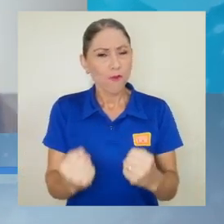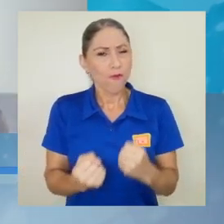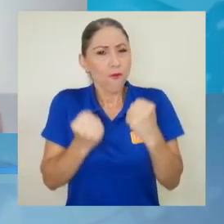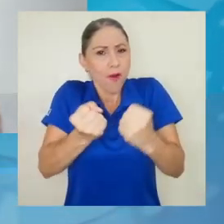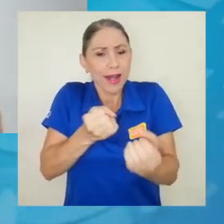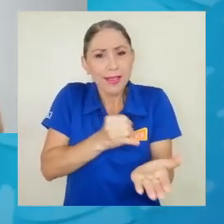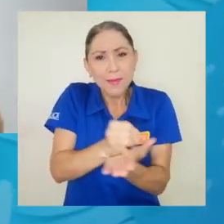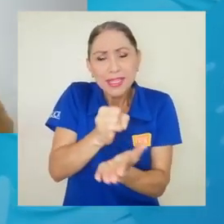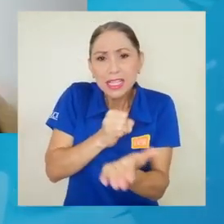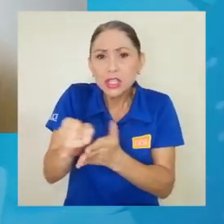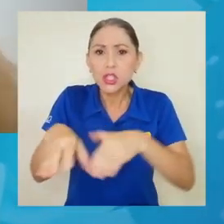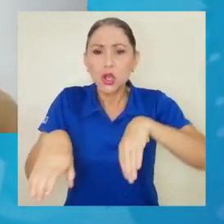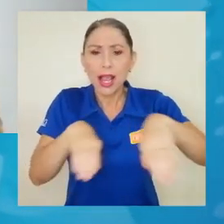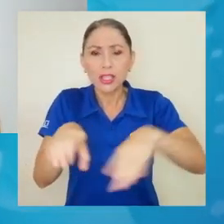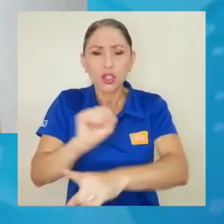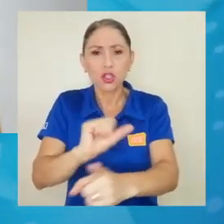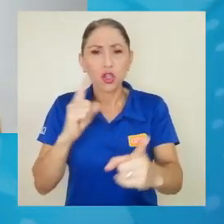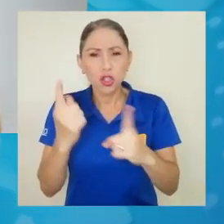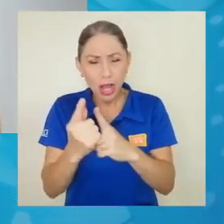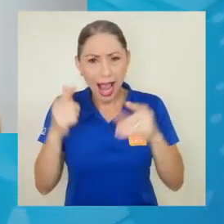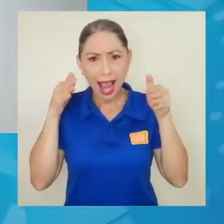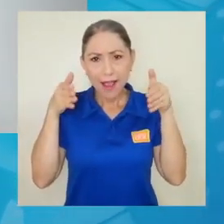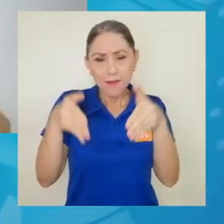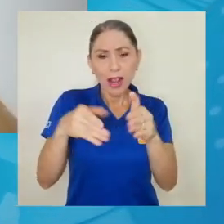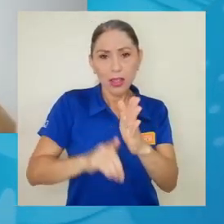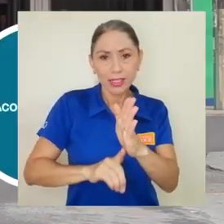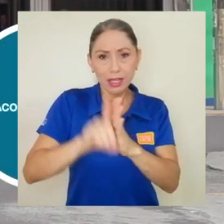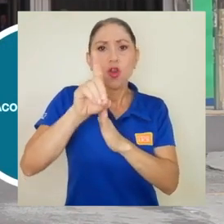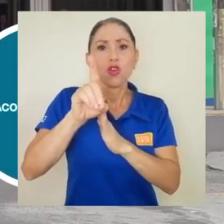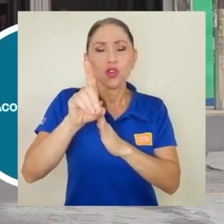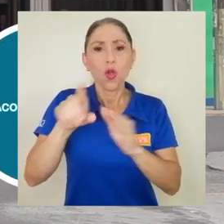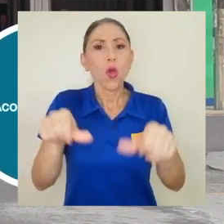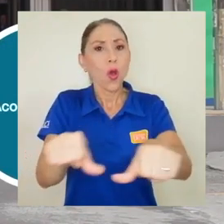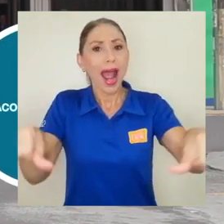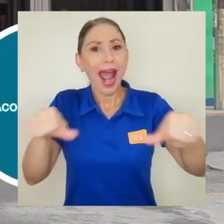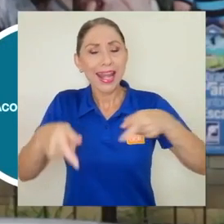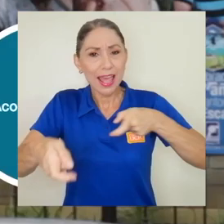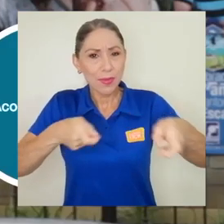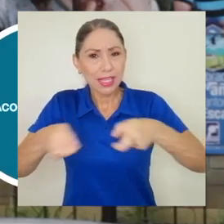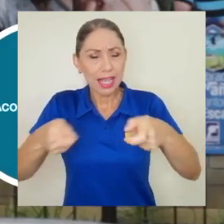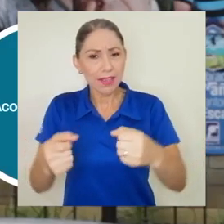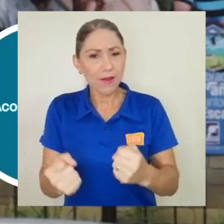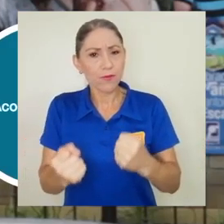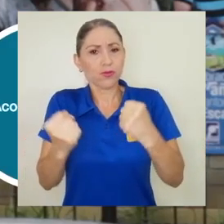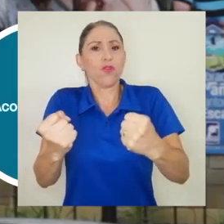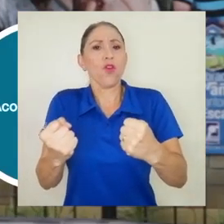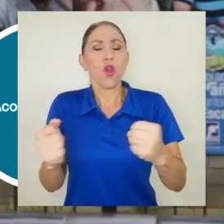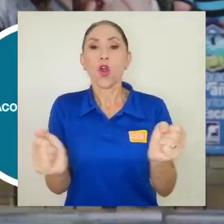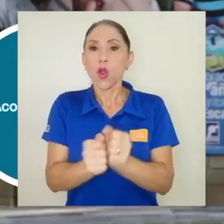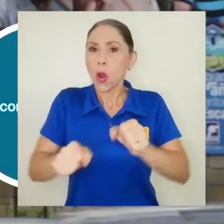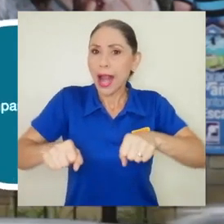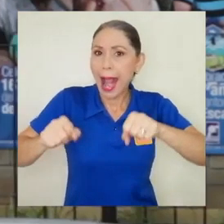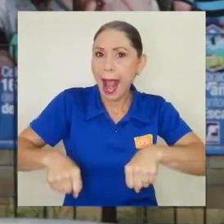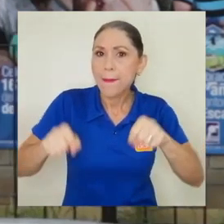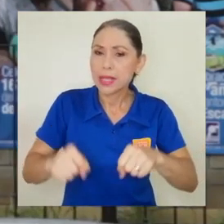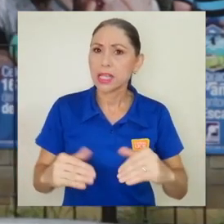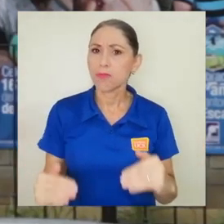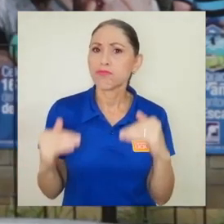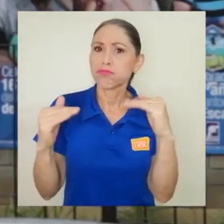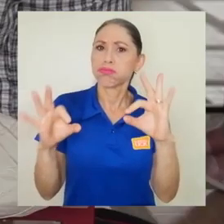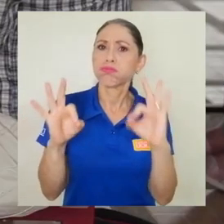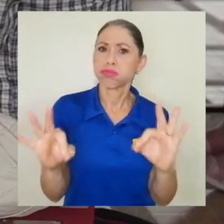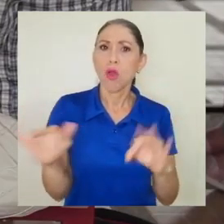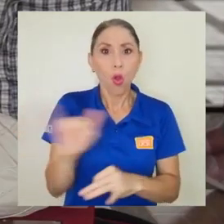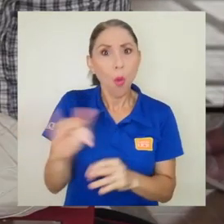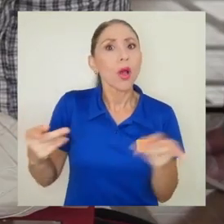fuerte en educación social, enfocada a desarrollo, que tenga un área administrativa sólida y con alta capacidad como